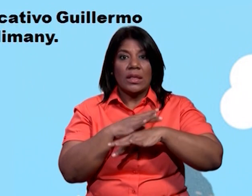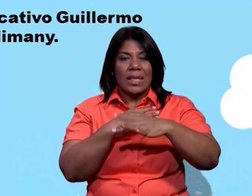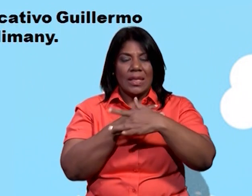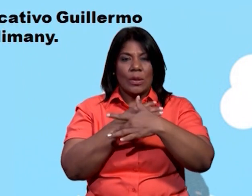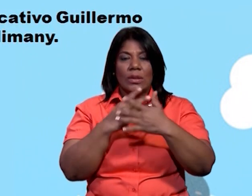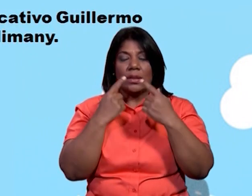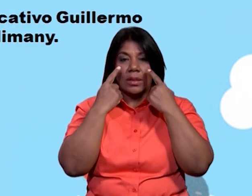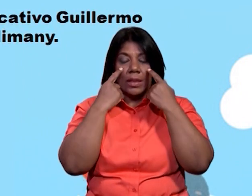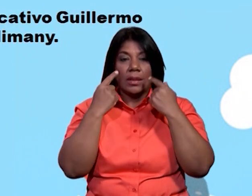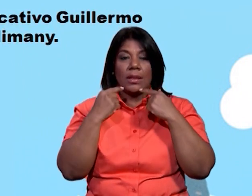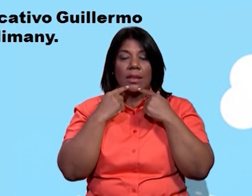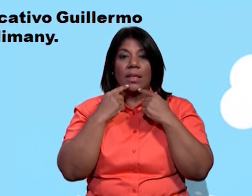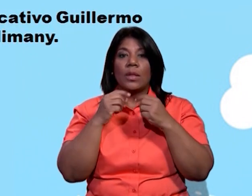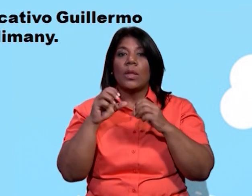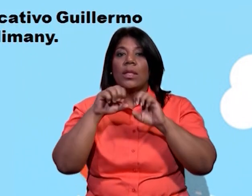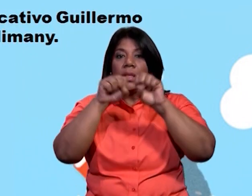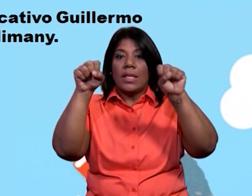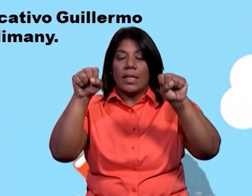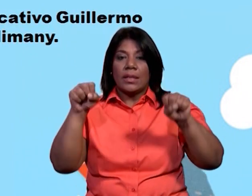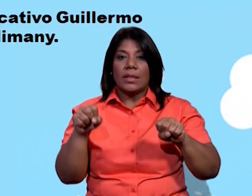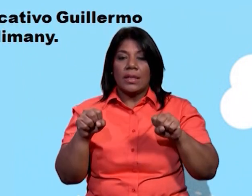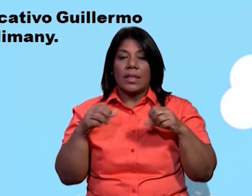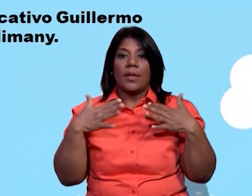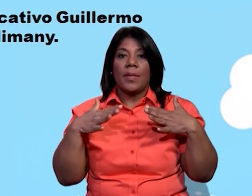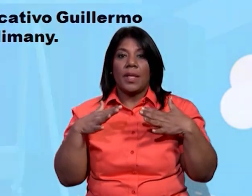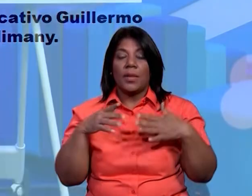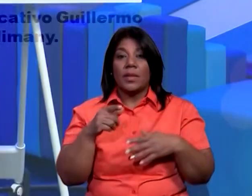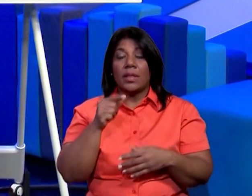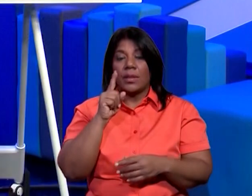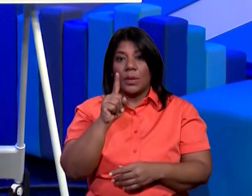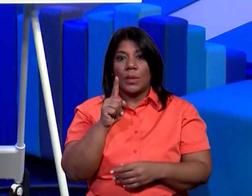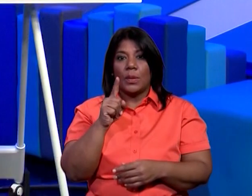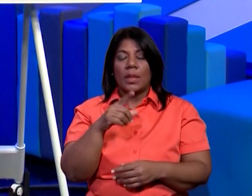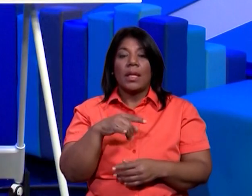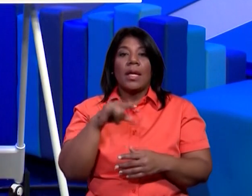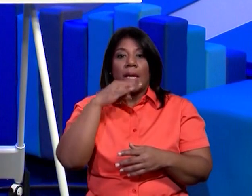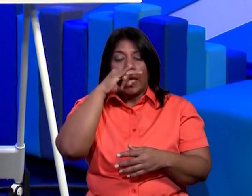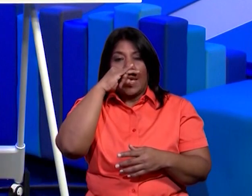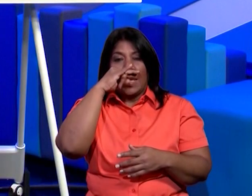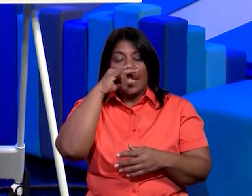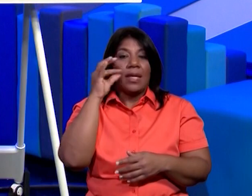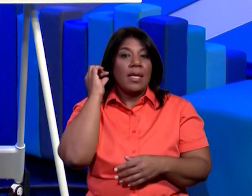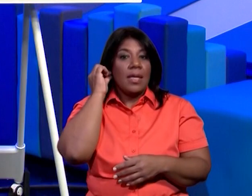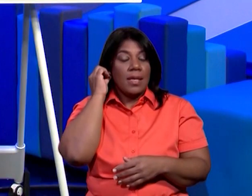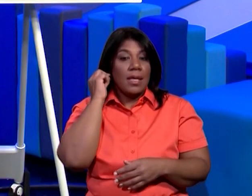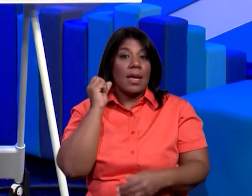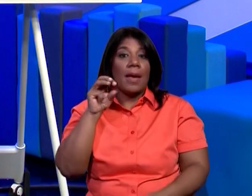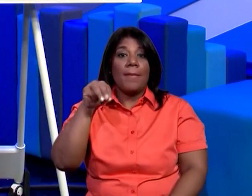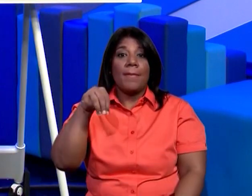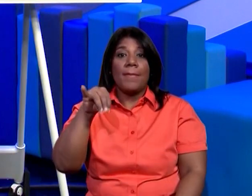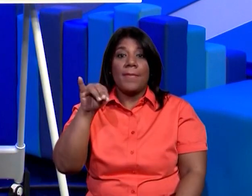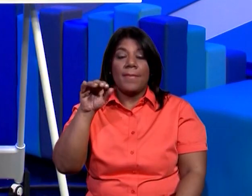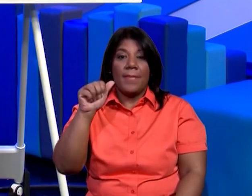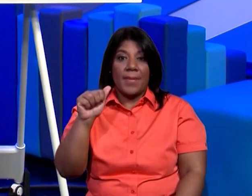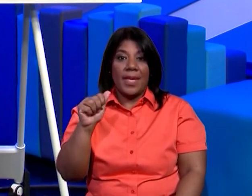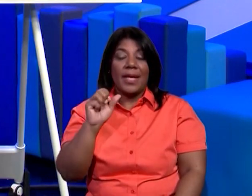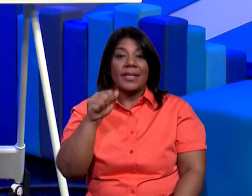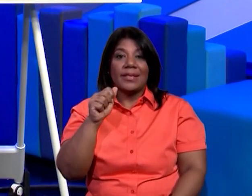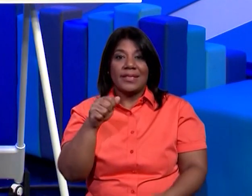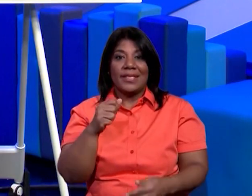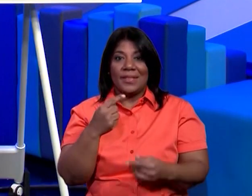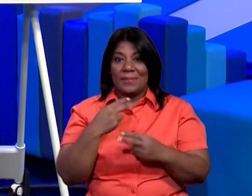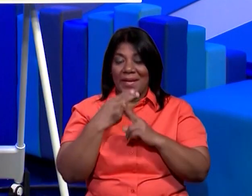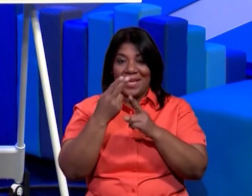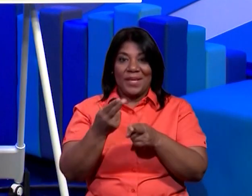nervioso interesante y nuestra querida estudiante mía vega del centro educativo guillermo en dar a galimán y